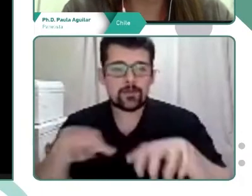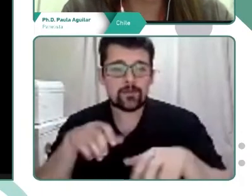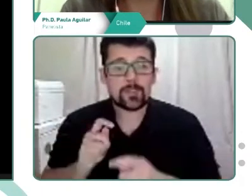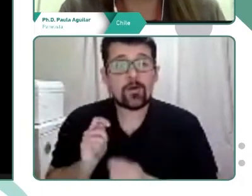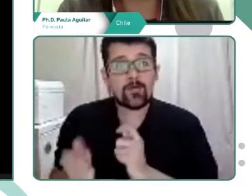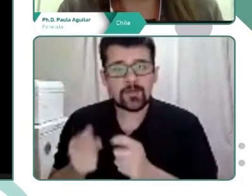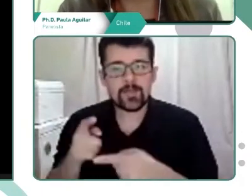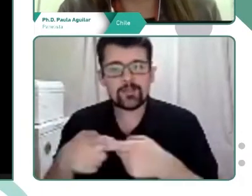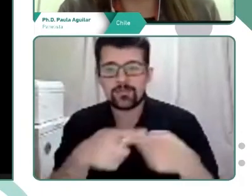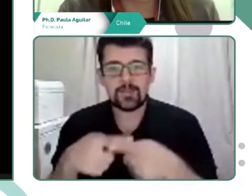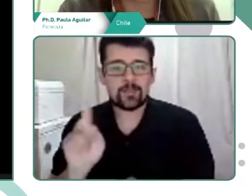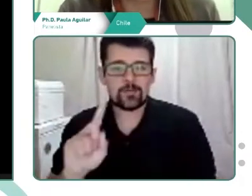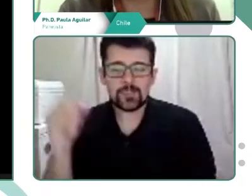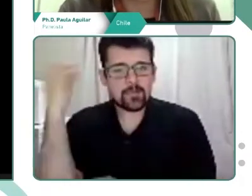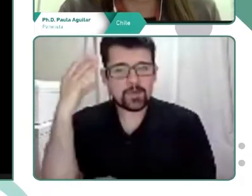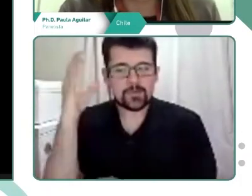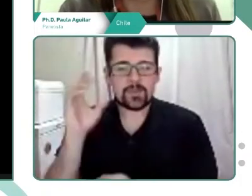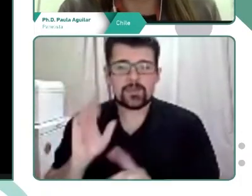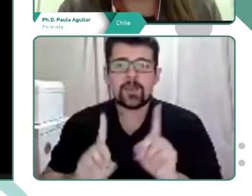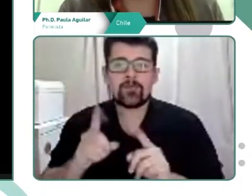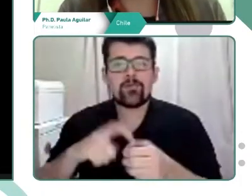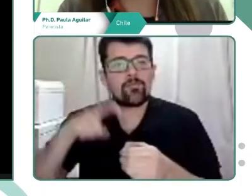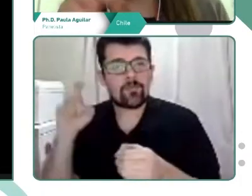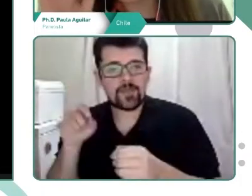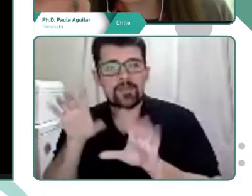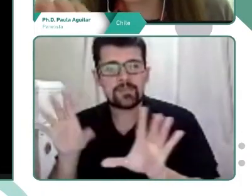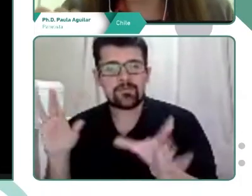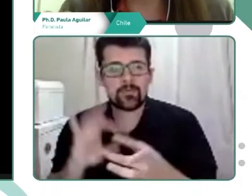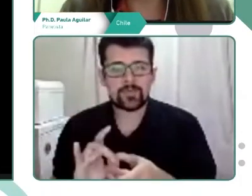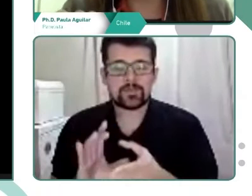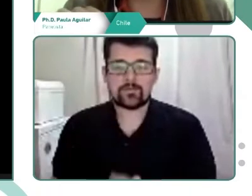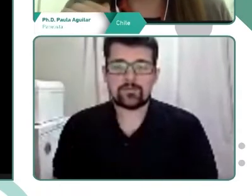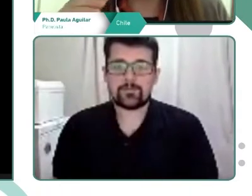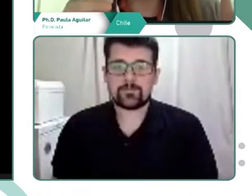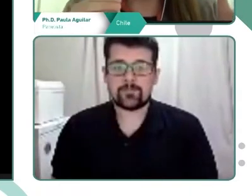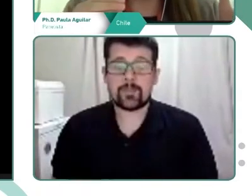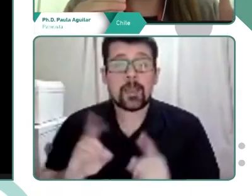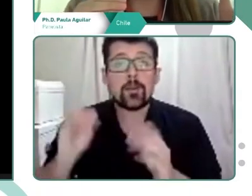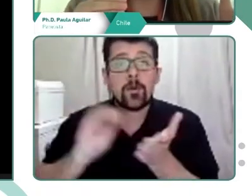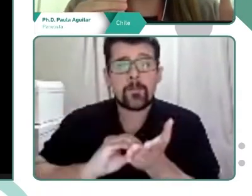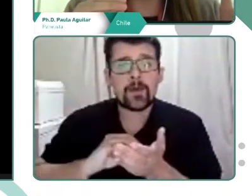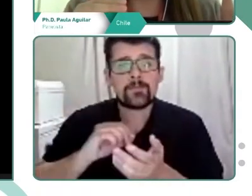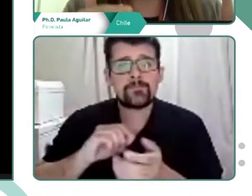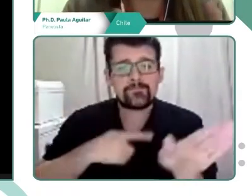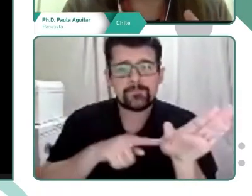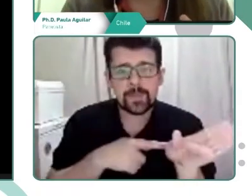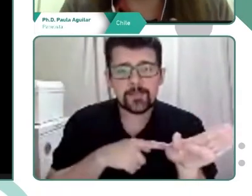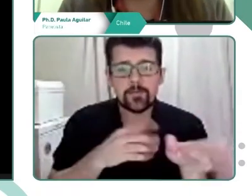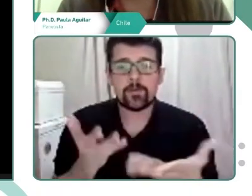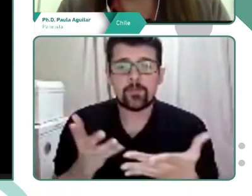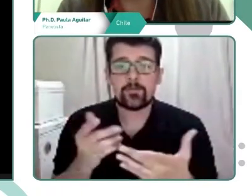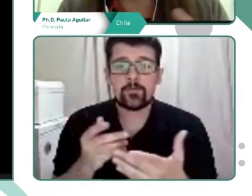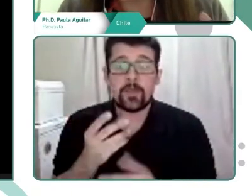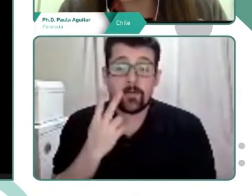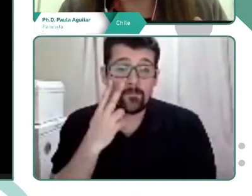ser aprendido fuera de una situación de comunicación precisa. Sobre el enfoque de análisis más técnico, desde el enfoque que consideramos